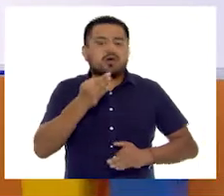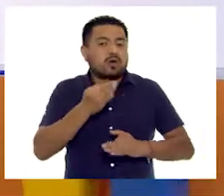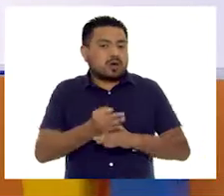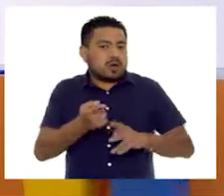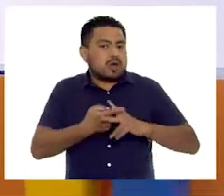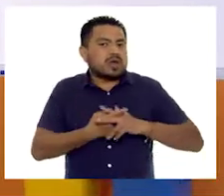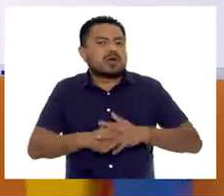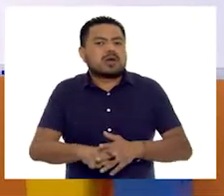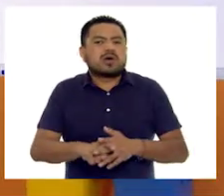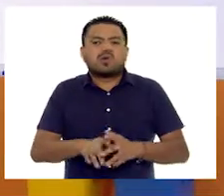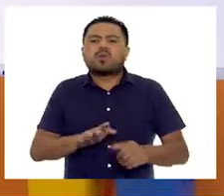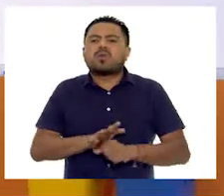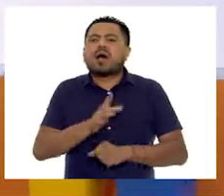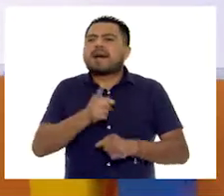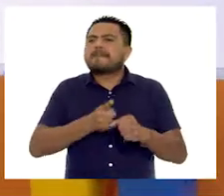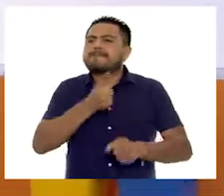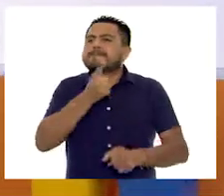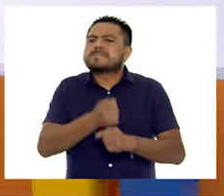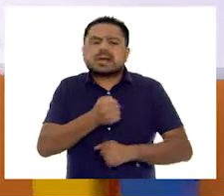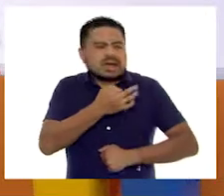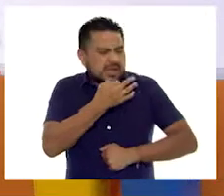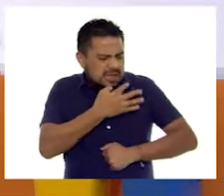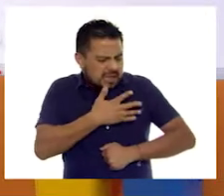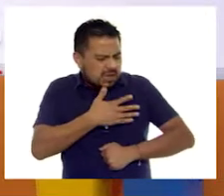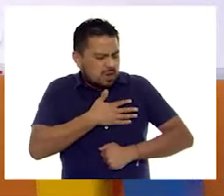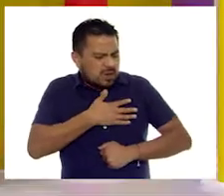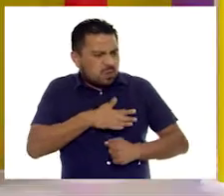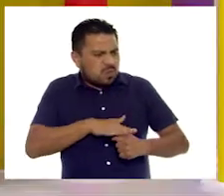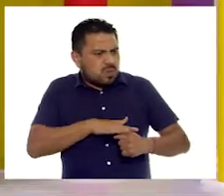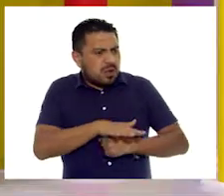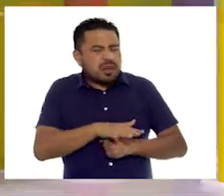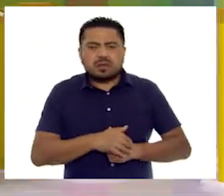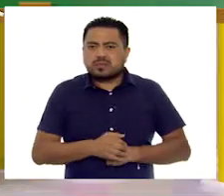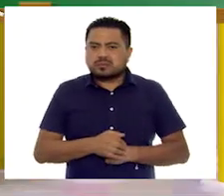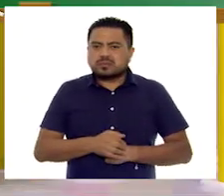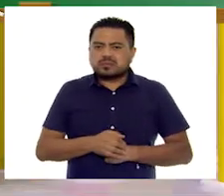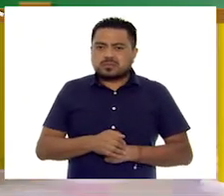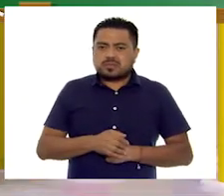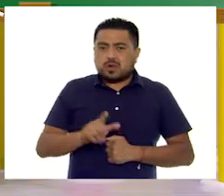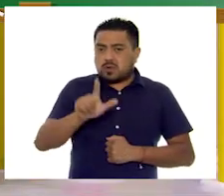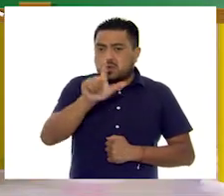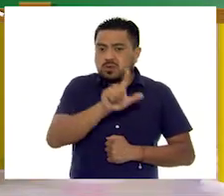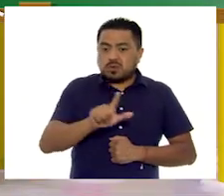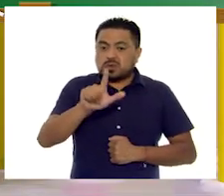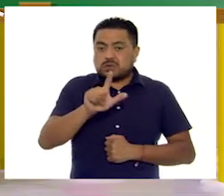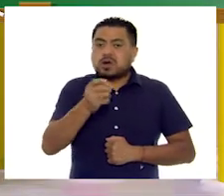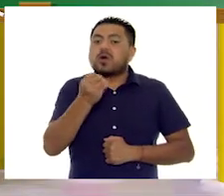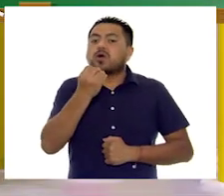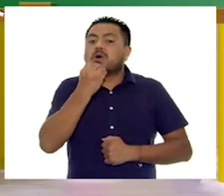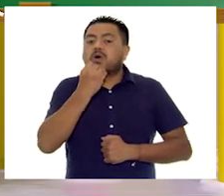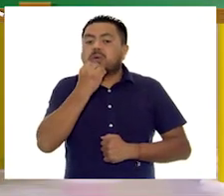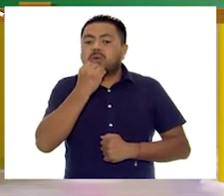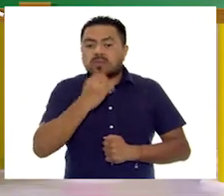iniciar. ¿Con qué fue lo primero que nos mencionaron? A ver... Los lunes de comida,